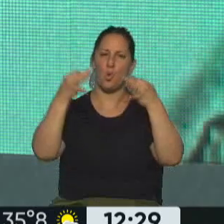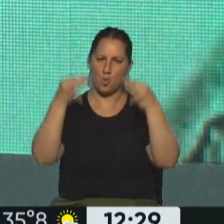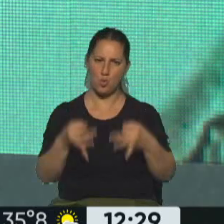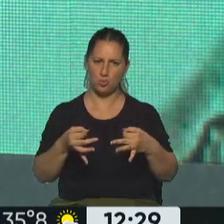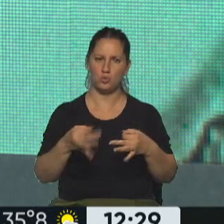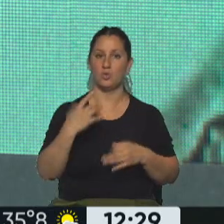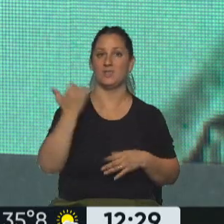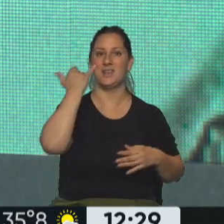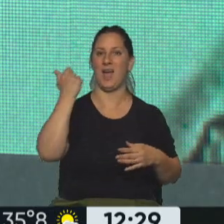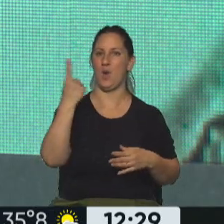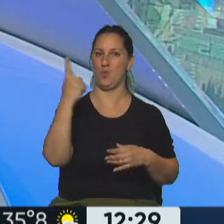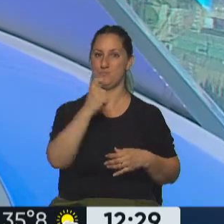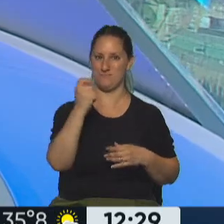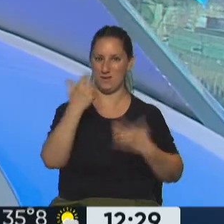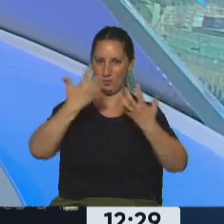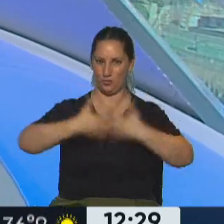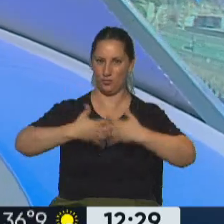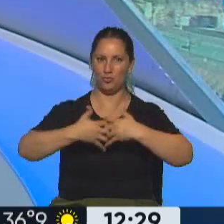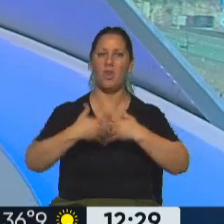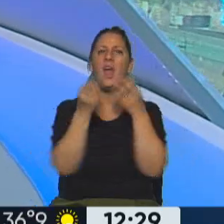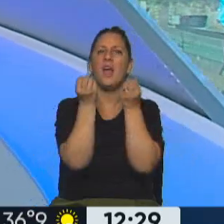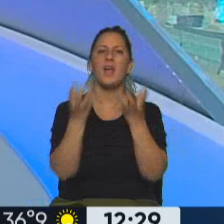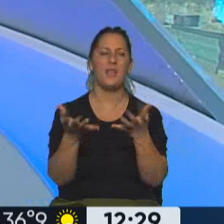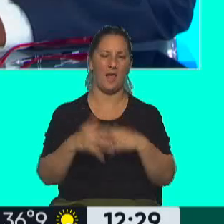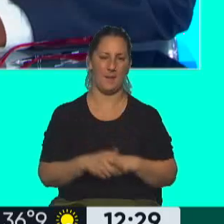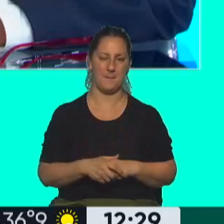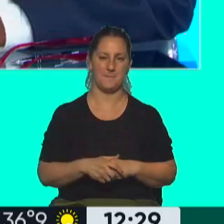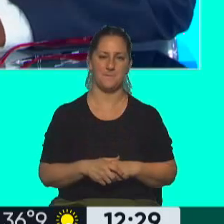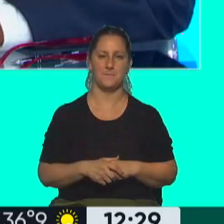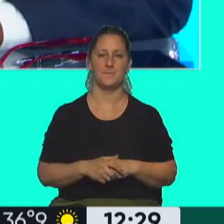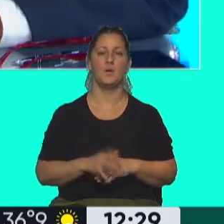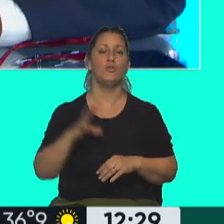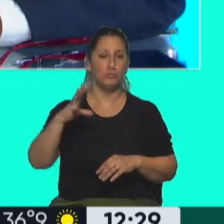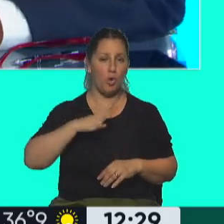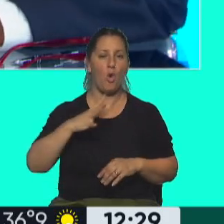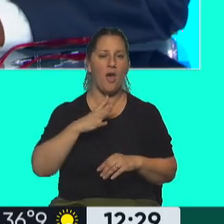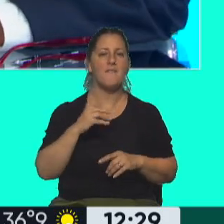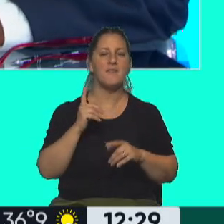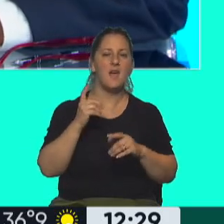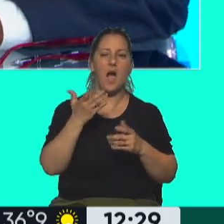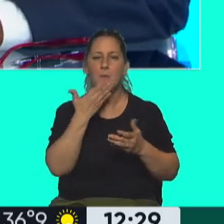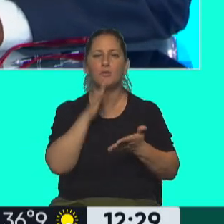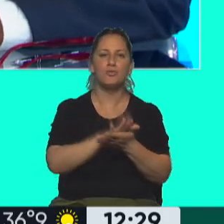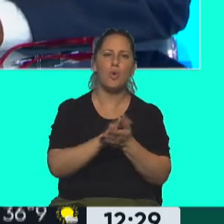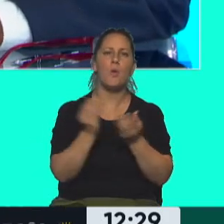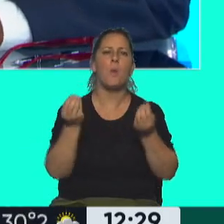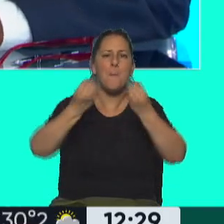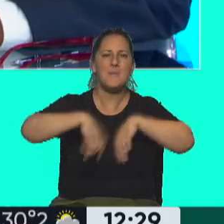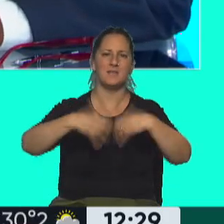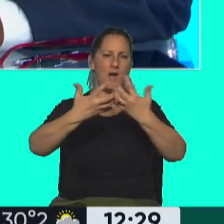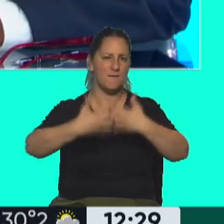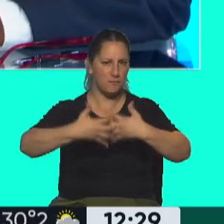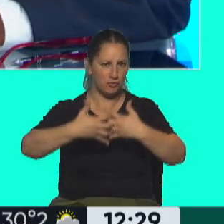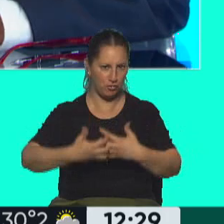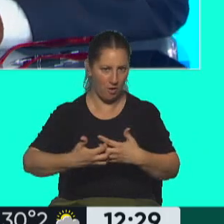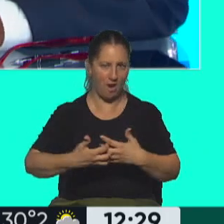está cumpliendo un mes. Un balance. A ver. Un balance. Se está trabajando todavía, está trabajando mucho en el tema de implementación. Los